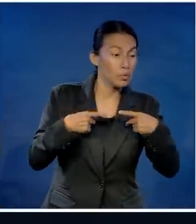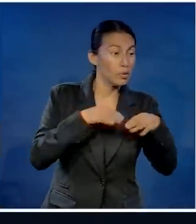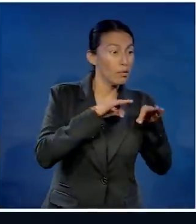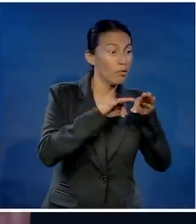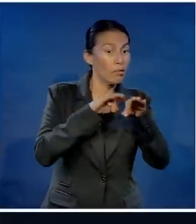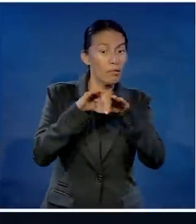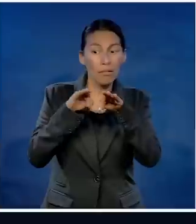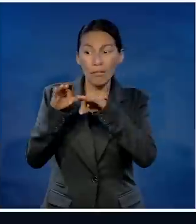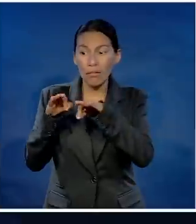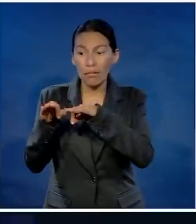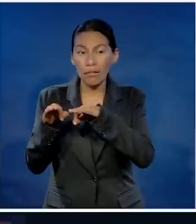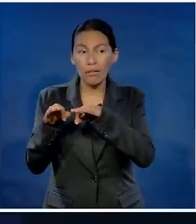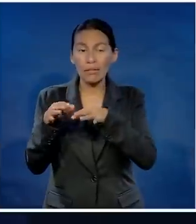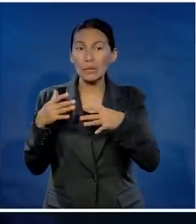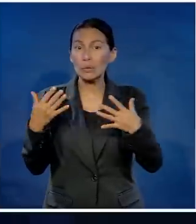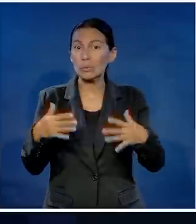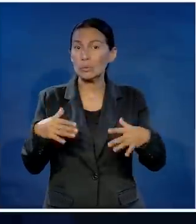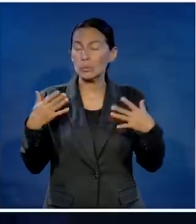tratas a los demás.